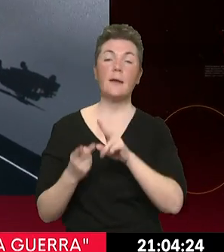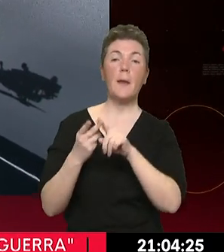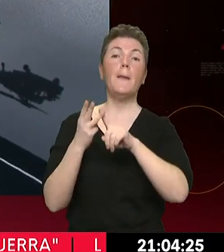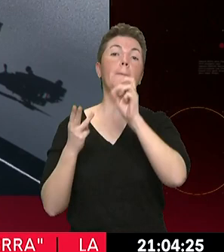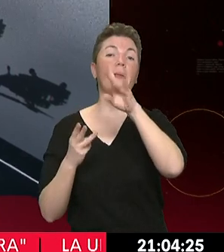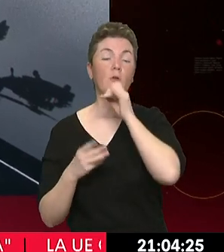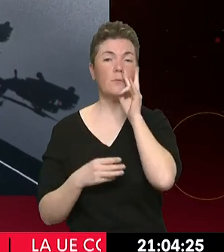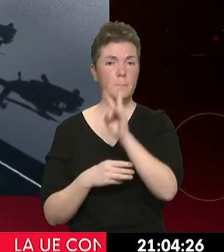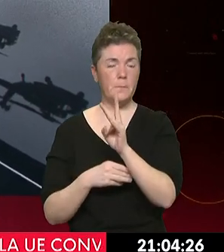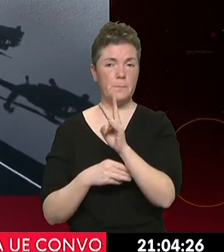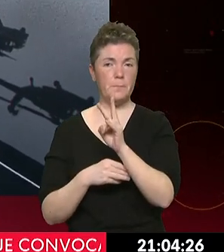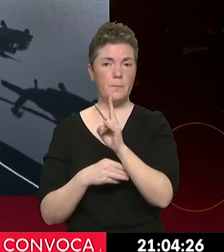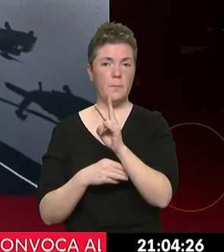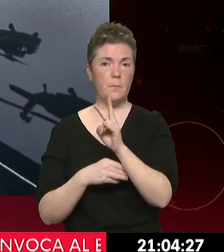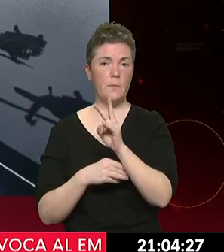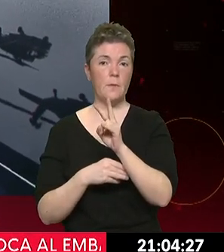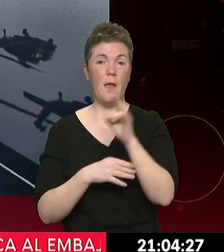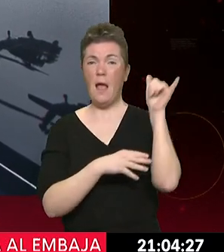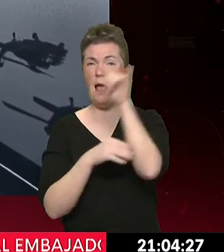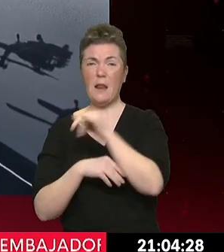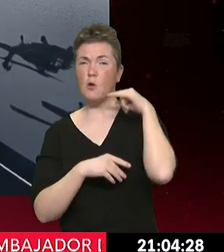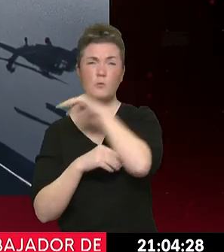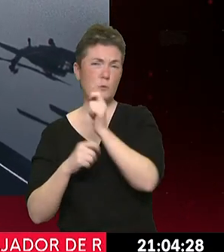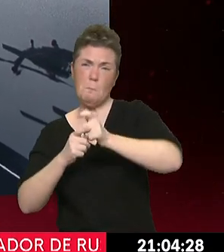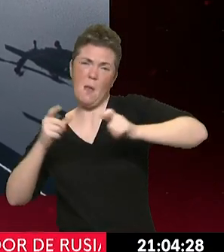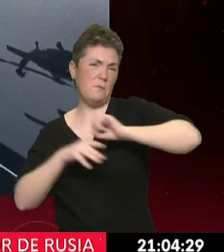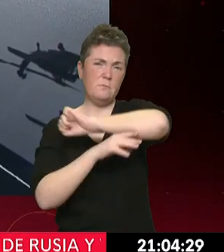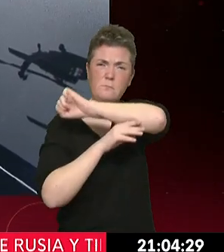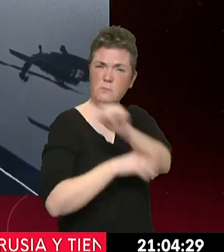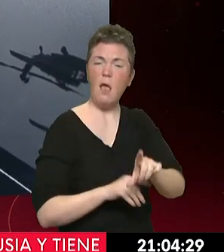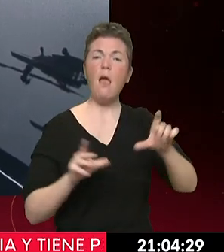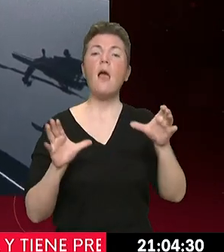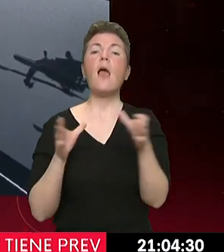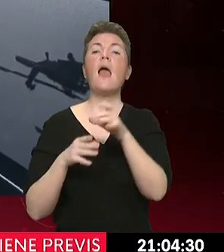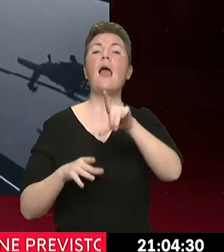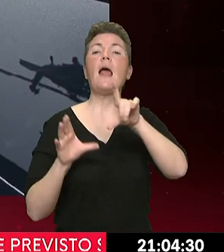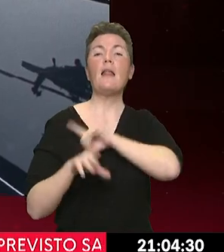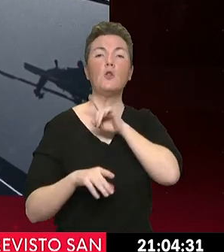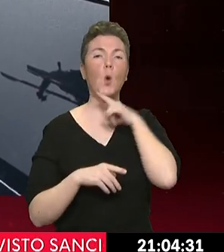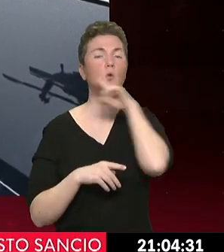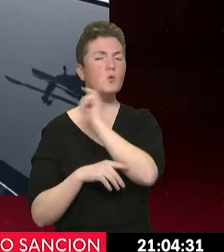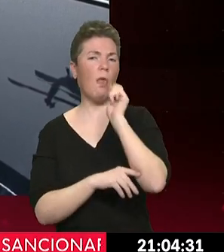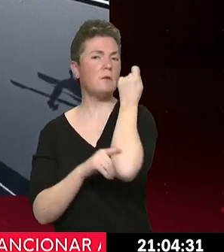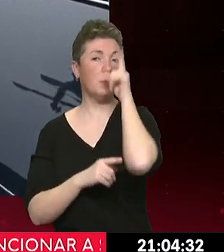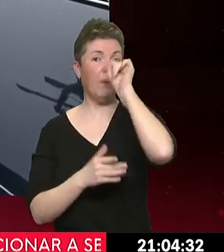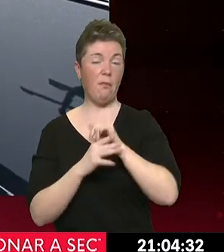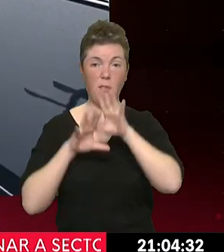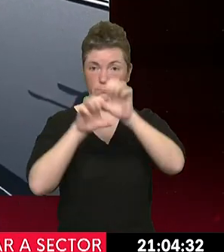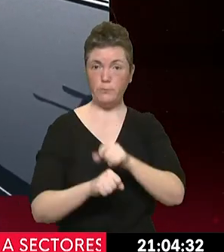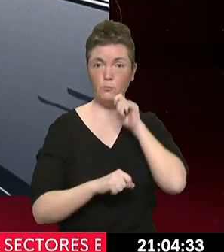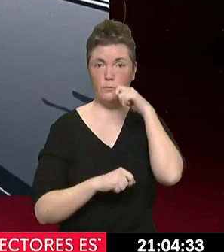estas horas estamos viendo que la superioridad aérea rusa es enorme. El ejército ruso considera que ha sido un éxito este primer día de la invasión de Ucrania.